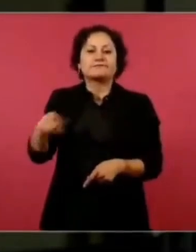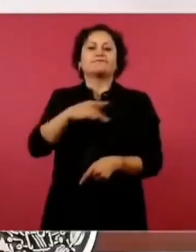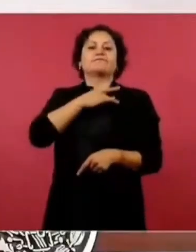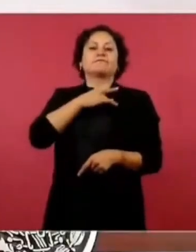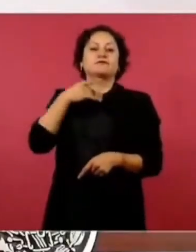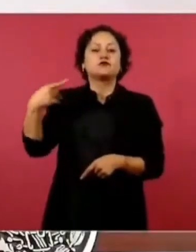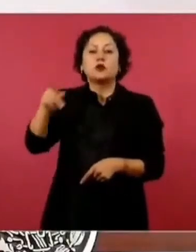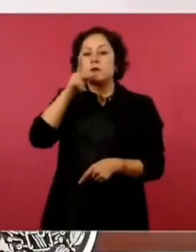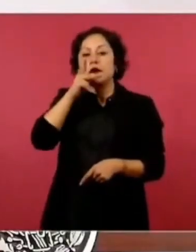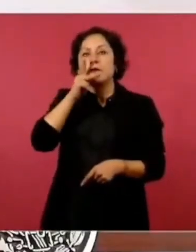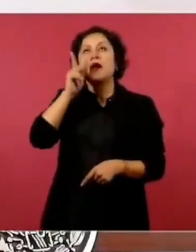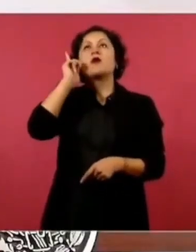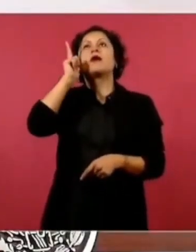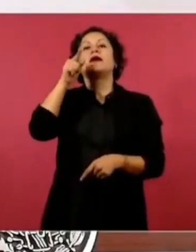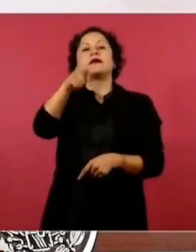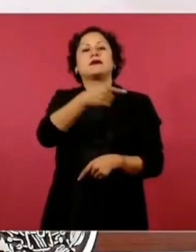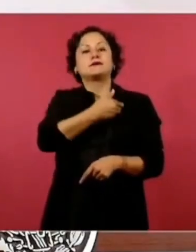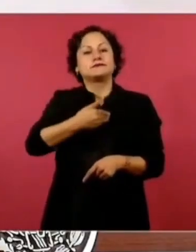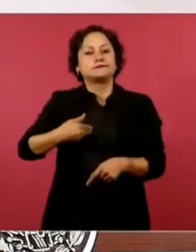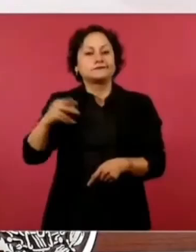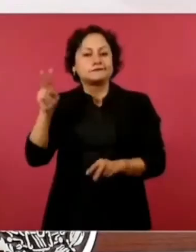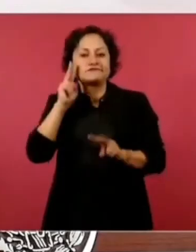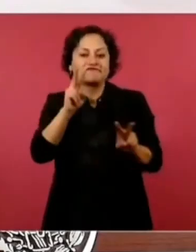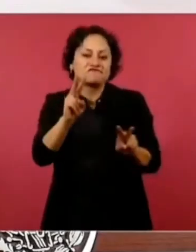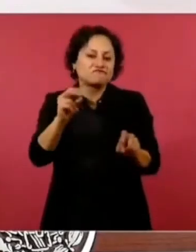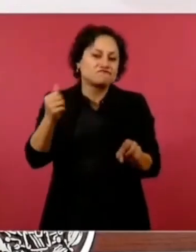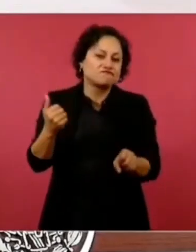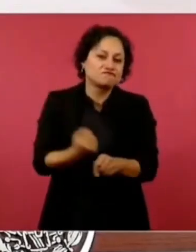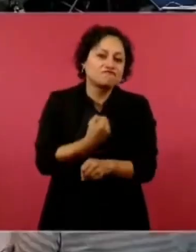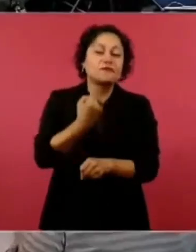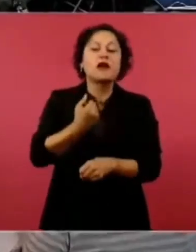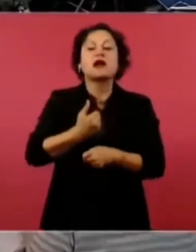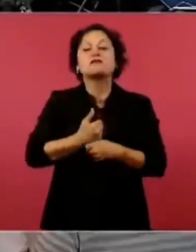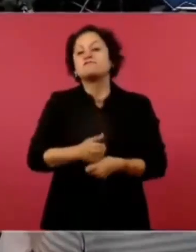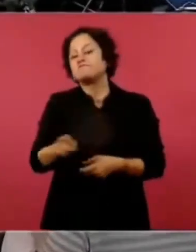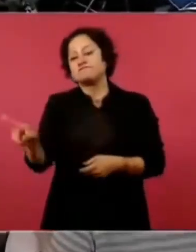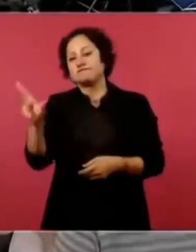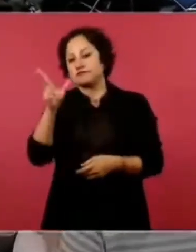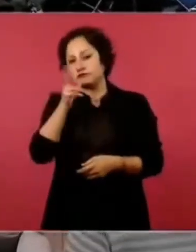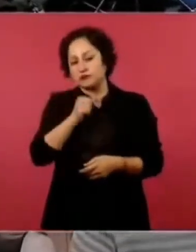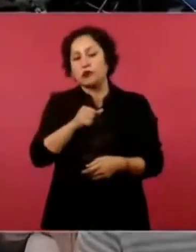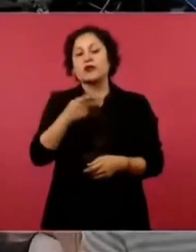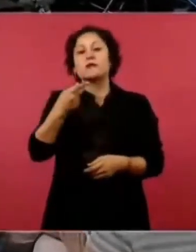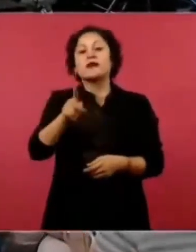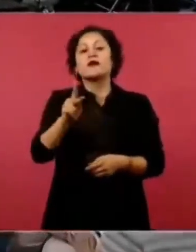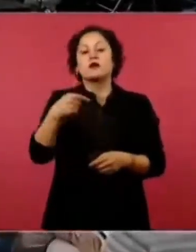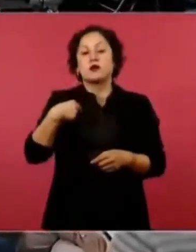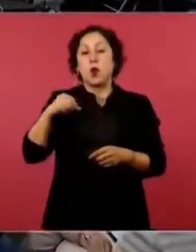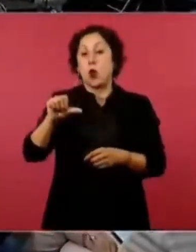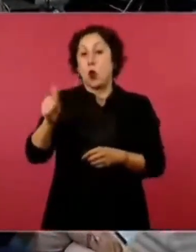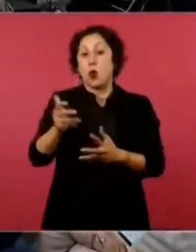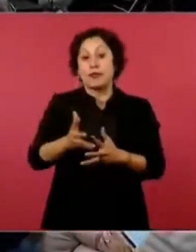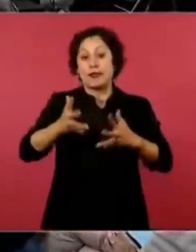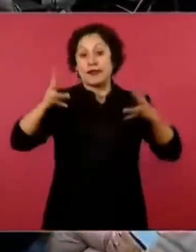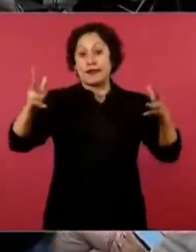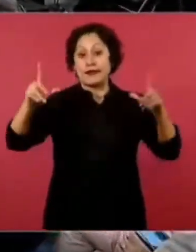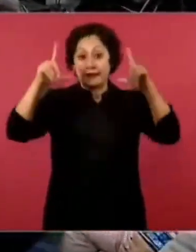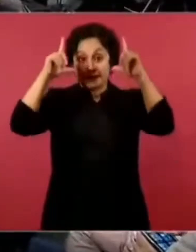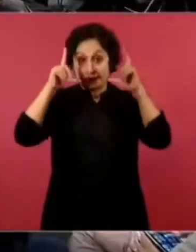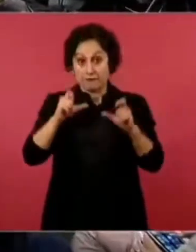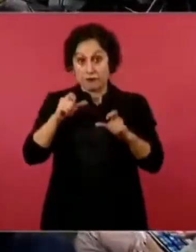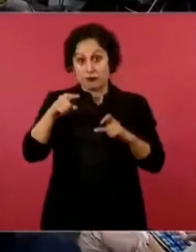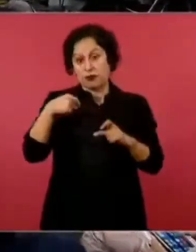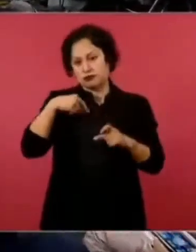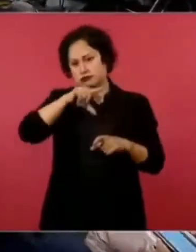También hay una foto de Genaro Vázquez, esa ya no la pude traer porque es más grande, pero se la voy a entregar a Jesús, si me lo